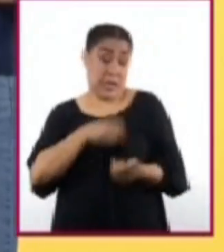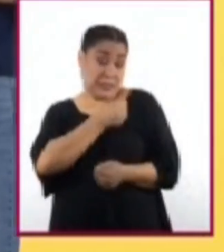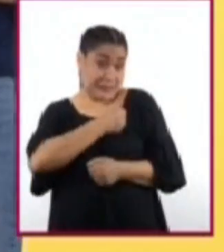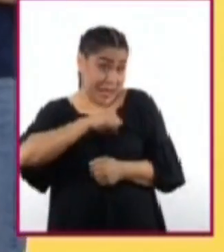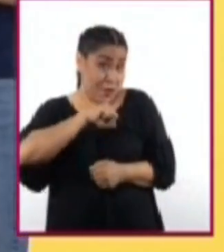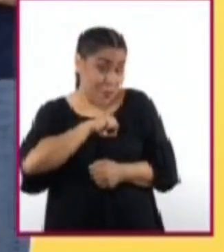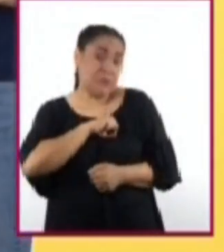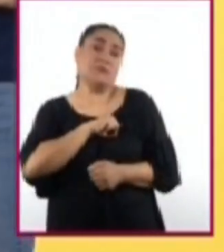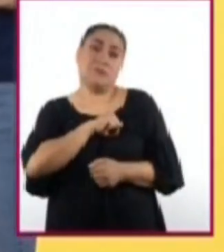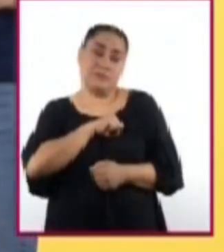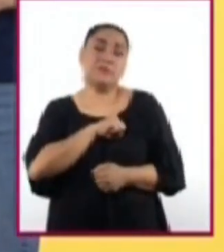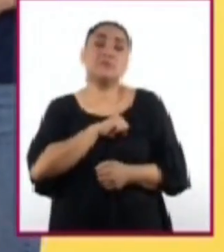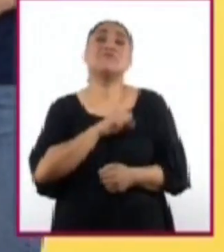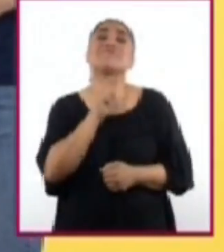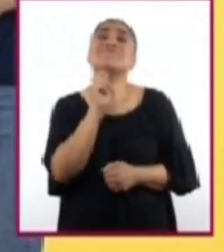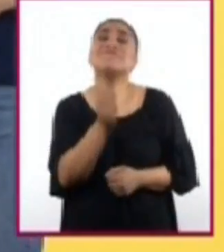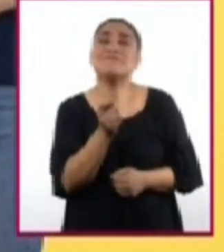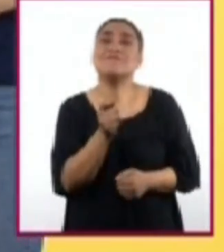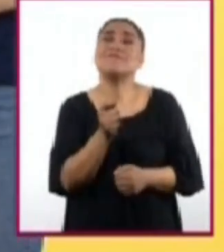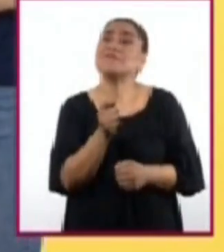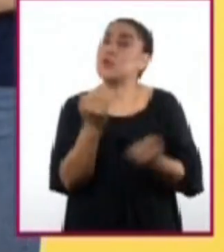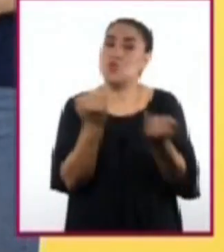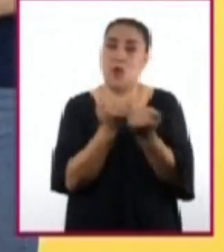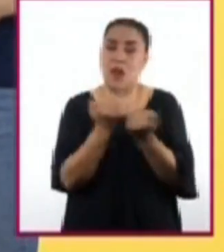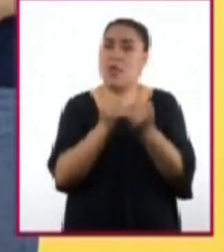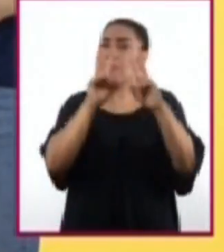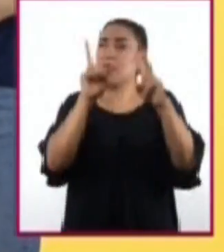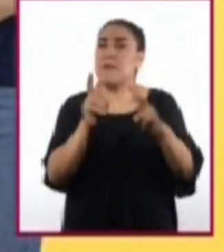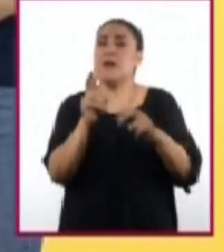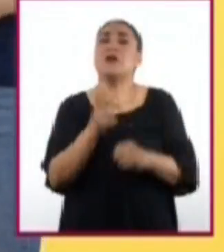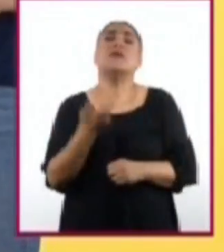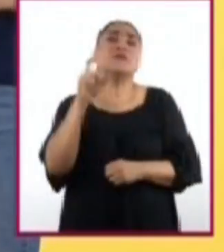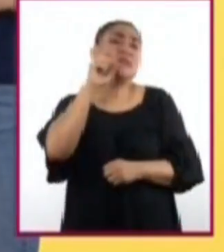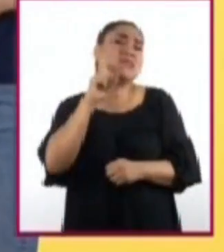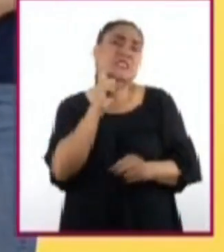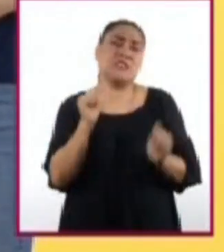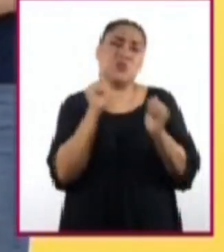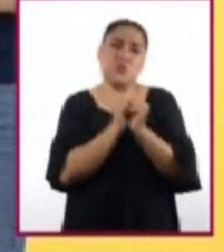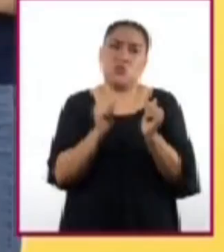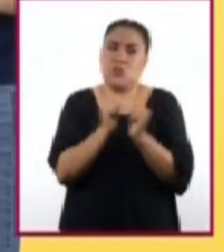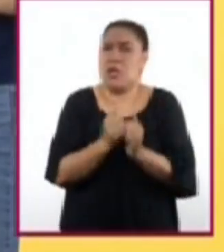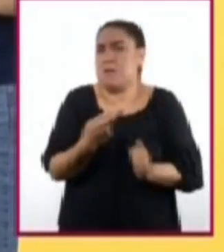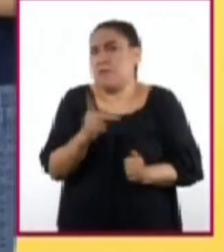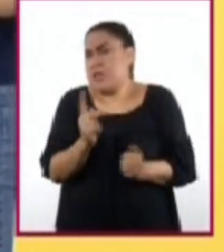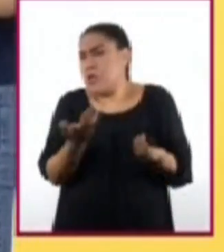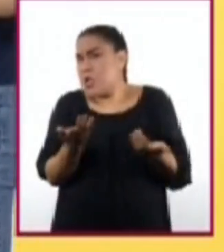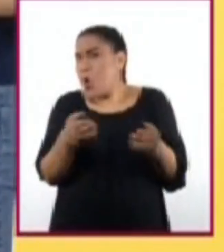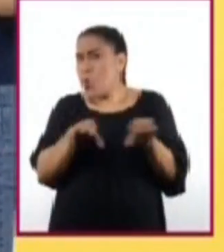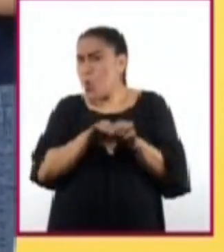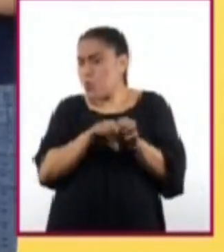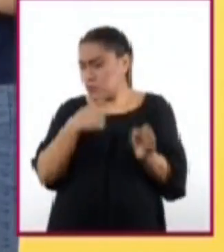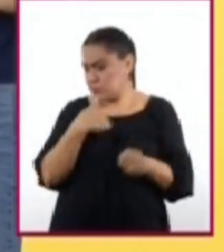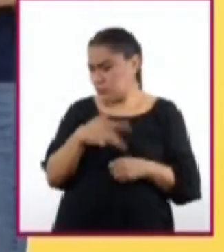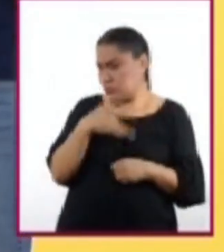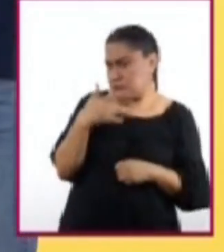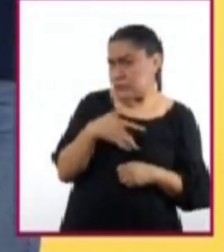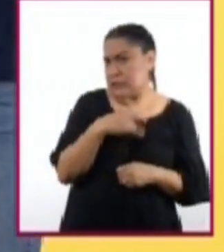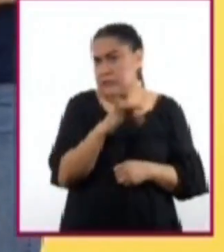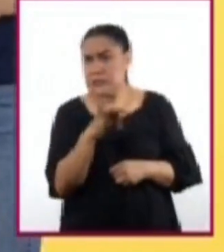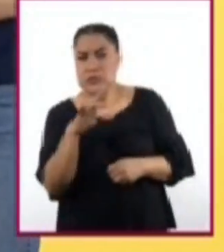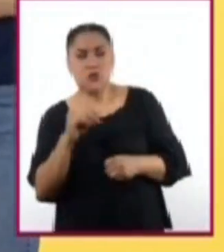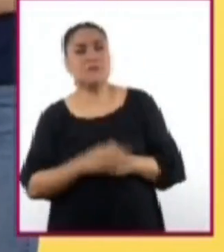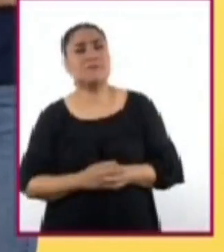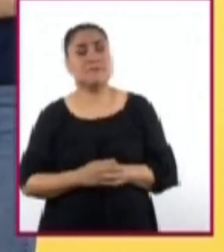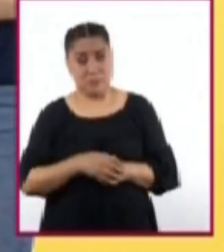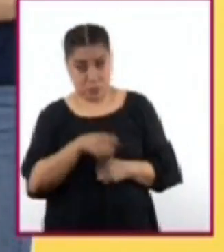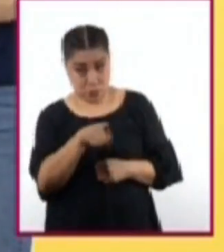que considerar lo respectivo a la sexualidad, pero ¿cómo lo incluimos dentro de nuestras decisiones? ¿Y